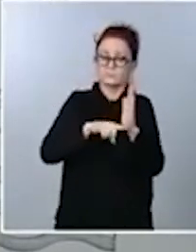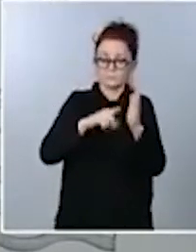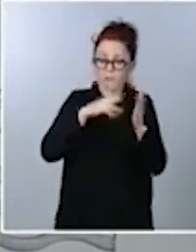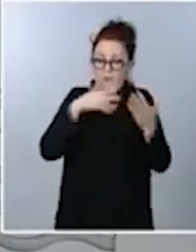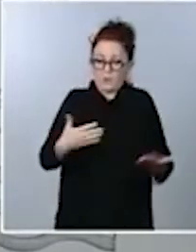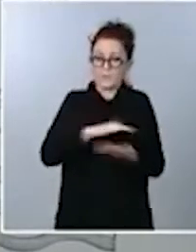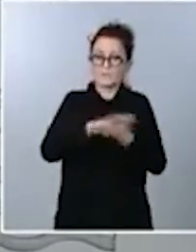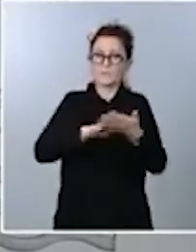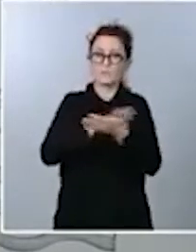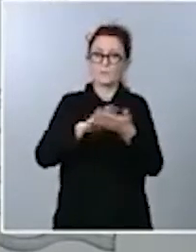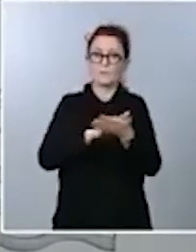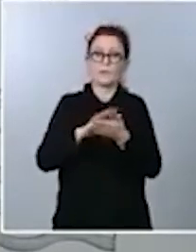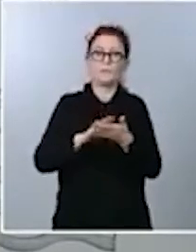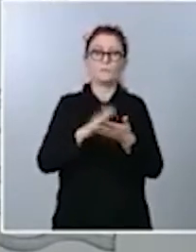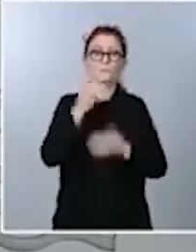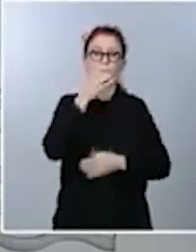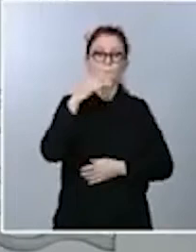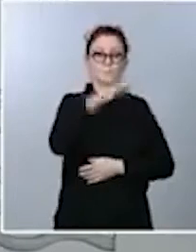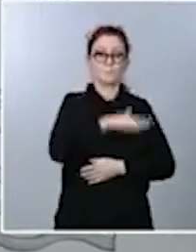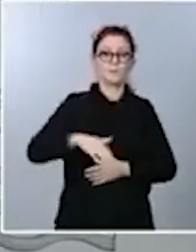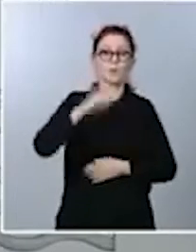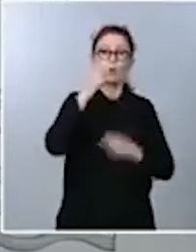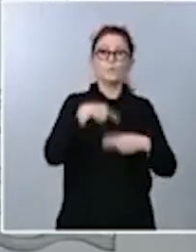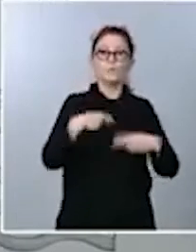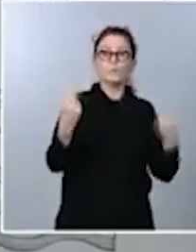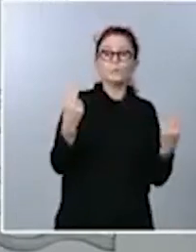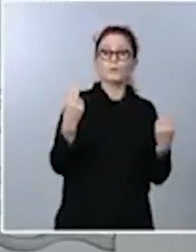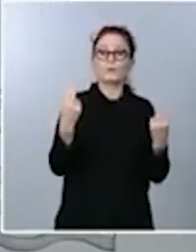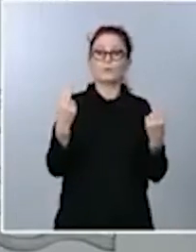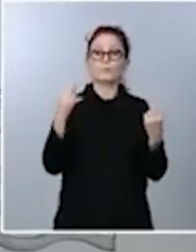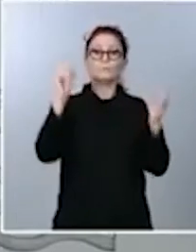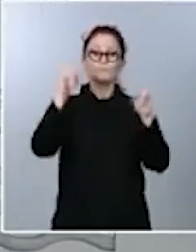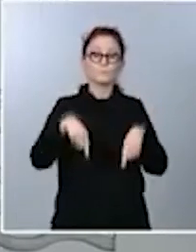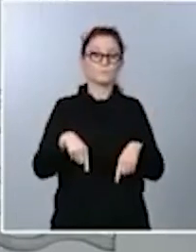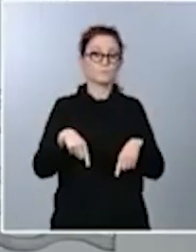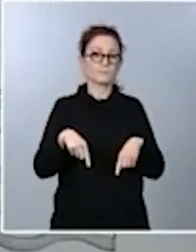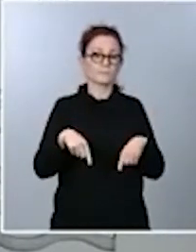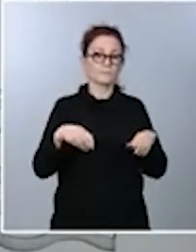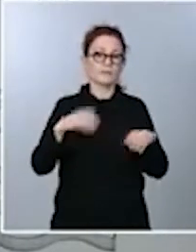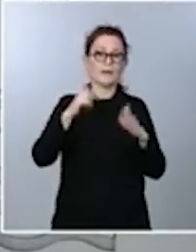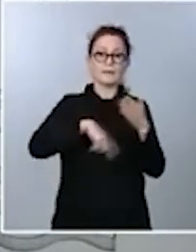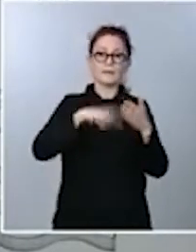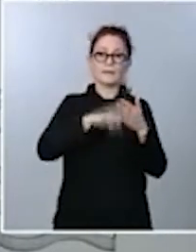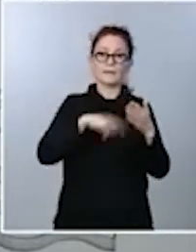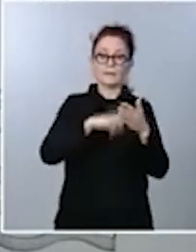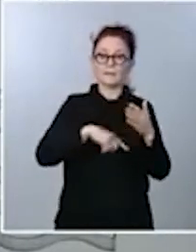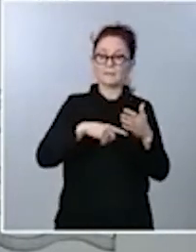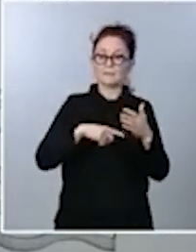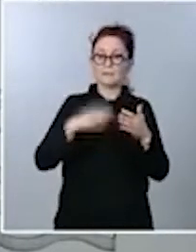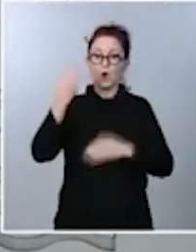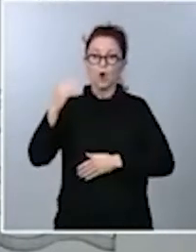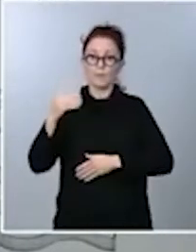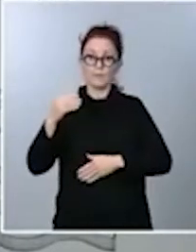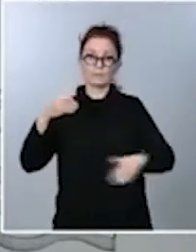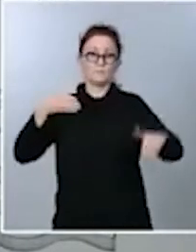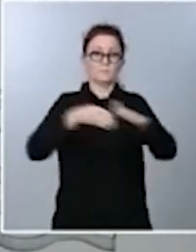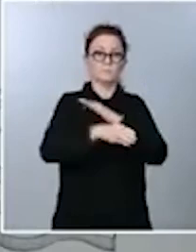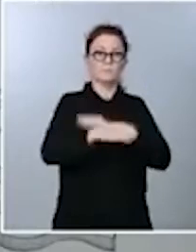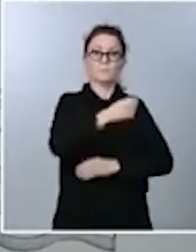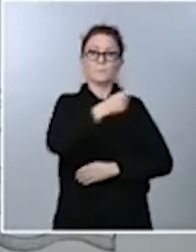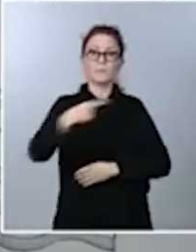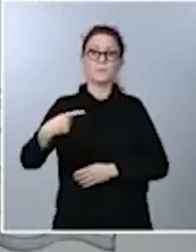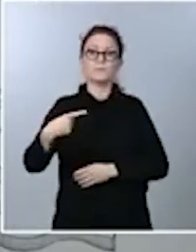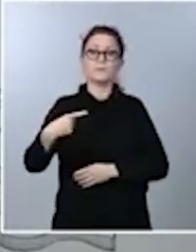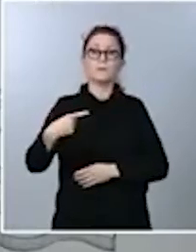al parque público, la utilización de alquileres, el acceso de los jóvenes a las viviendas. Y está trabajando el Ministerio de Transporte,